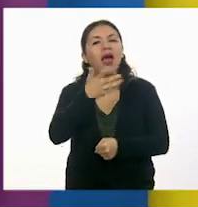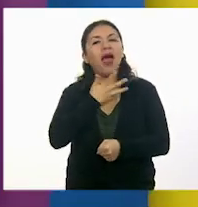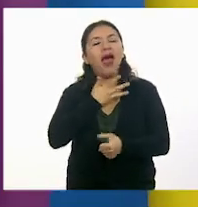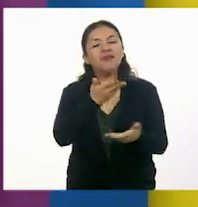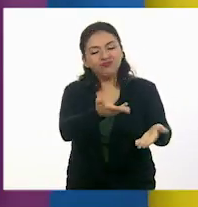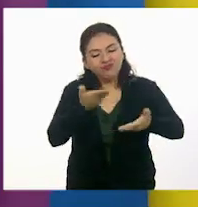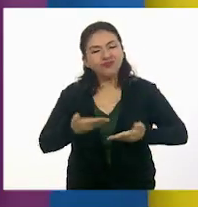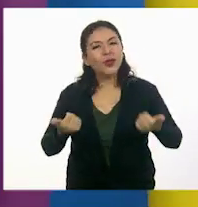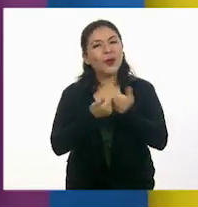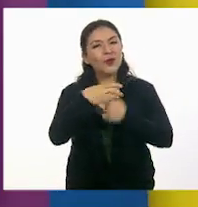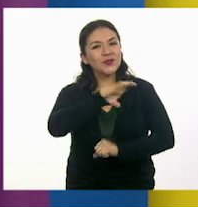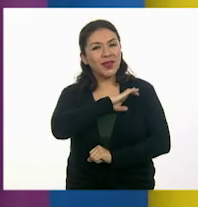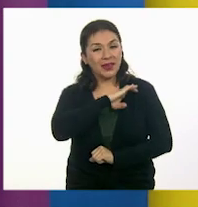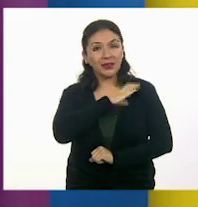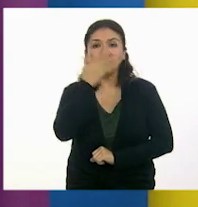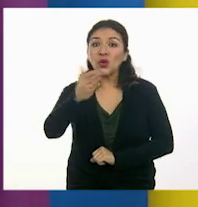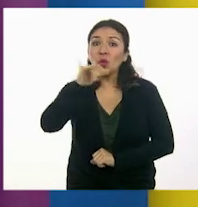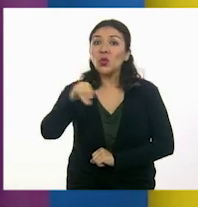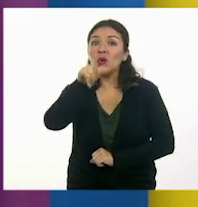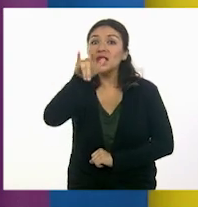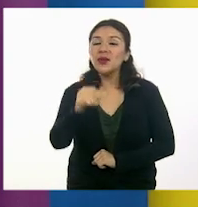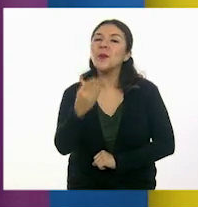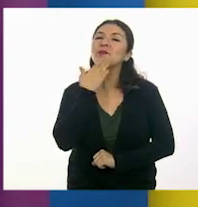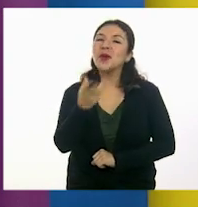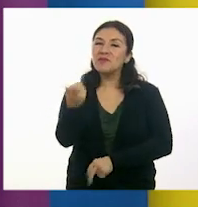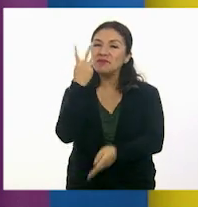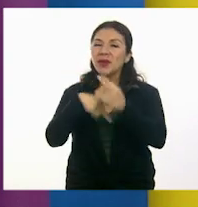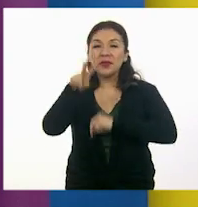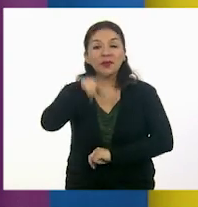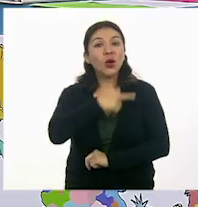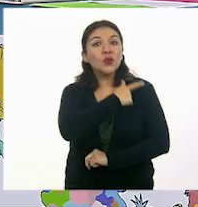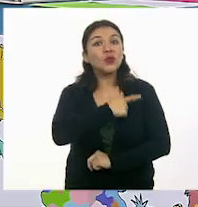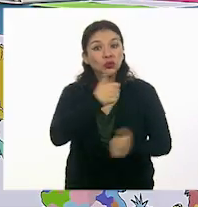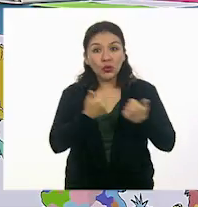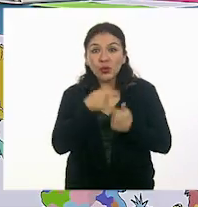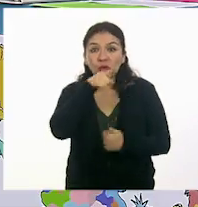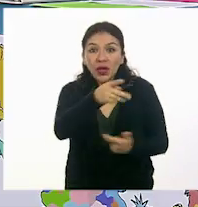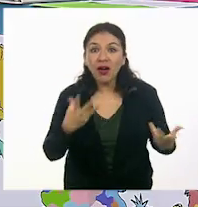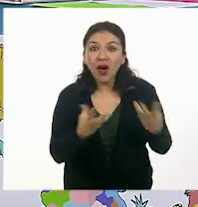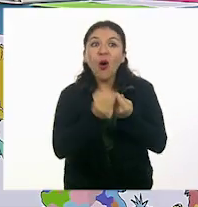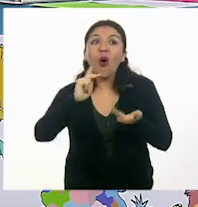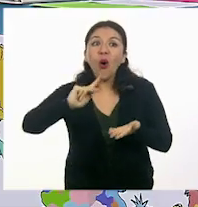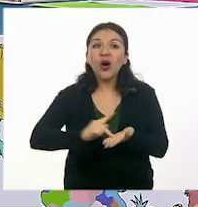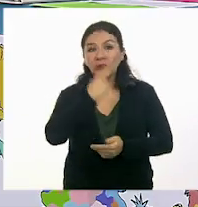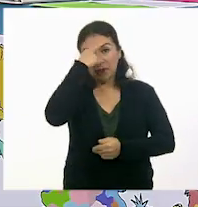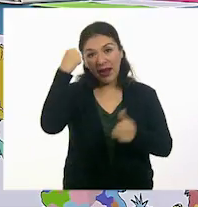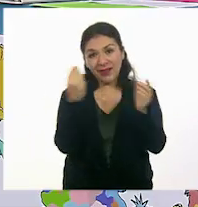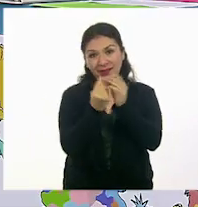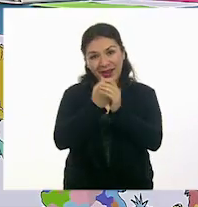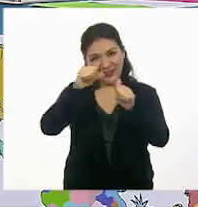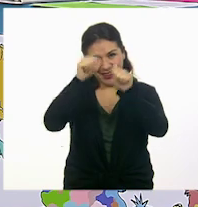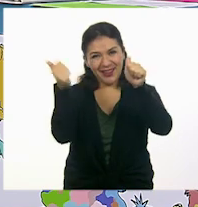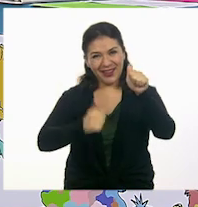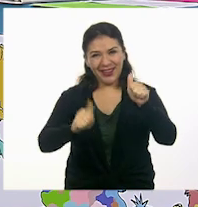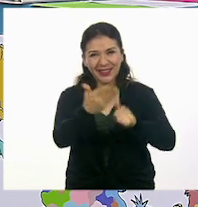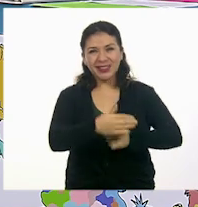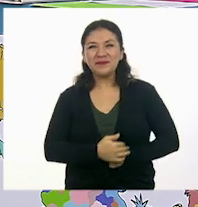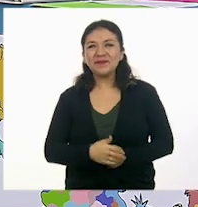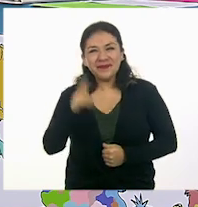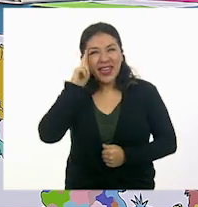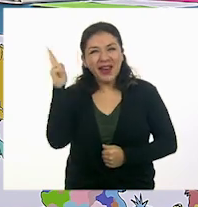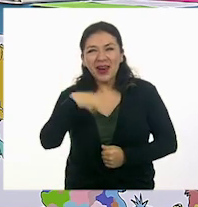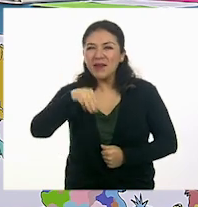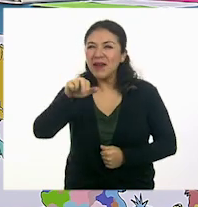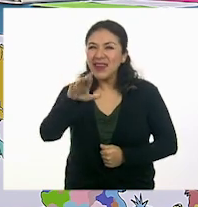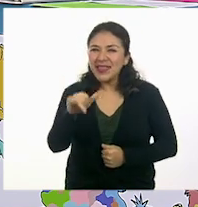mucho cariño. Julio Torres, bienvenidos. Un gusto compartir contigo una vez más nuestra clase de artes. Hola, María.